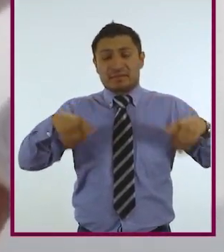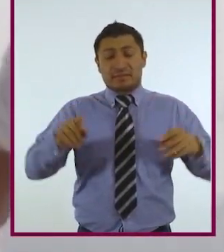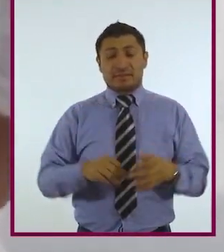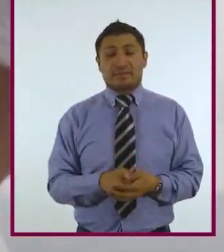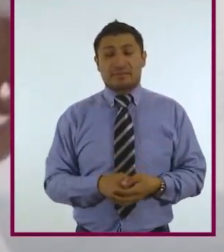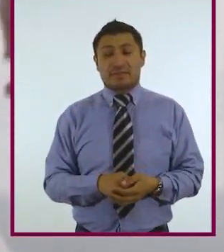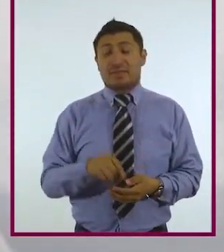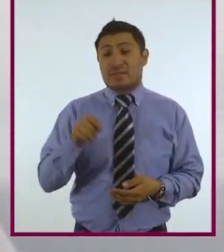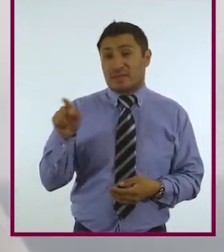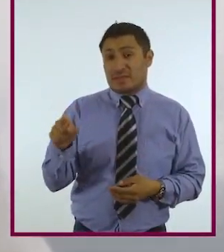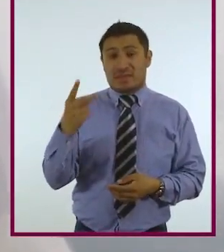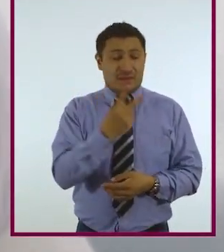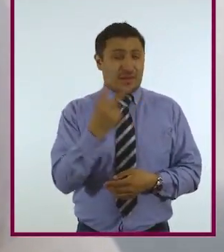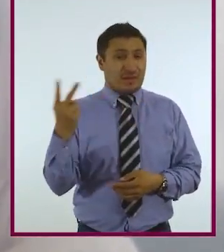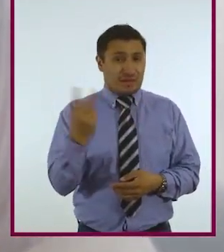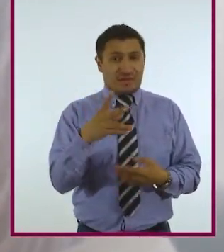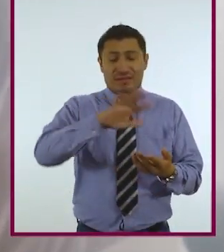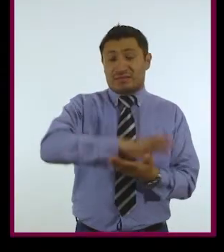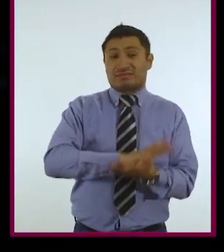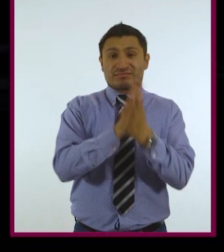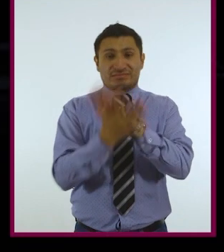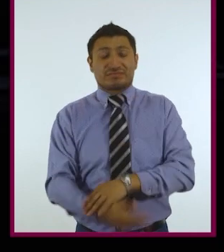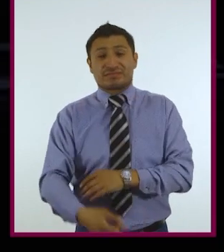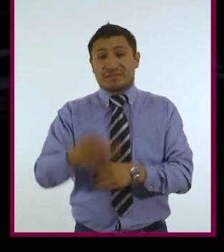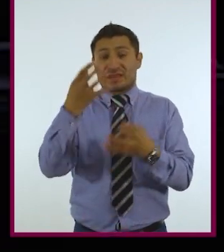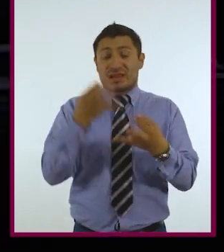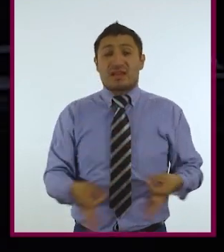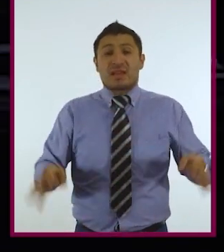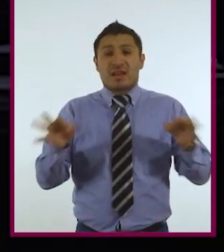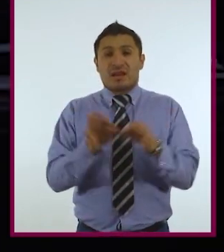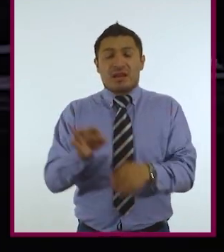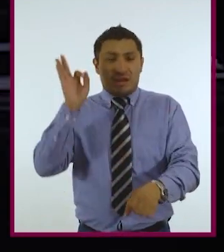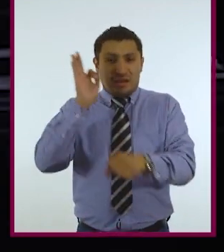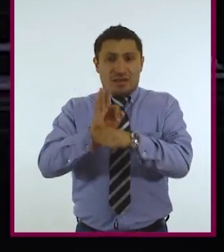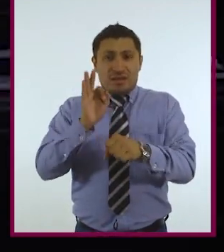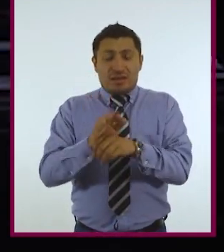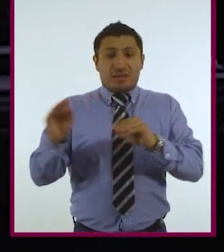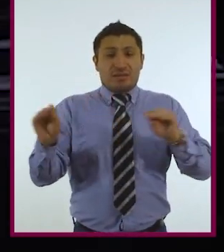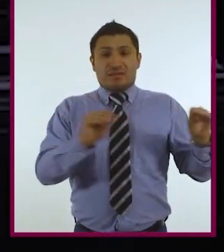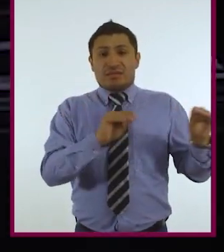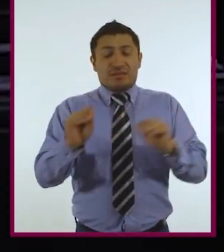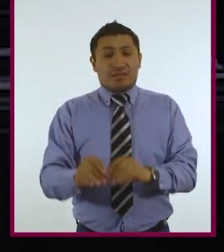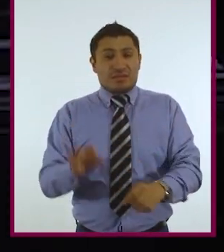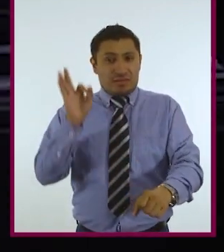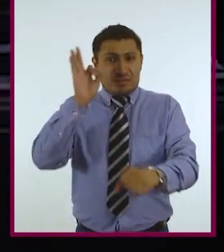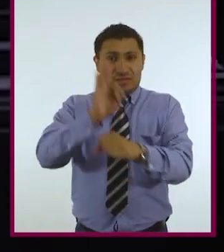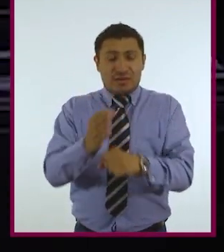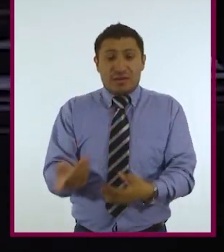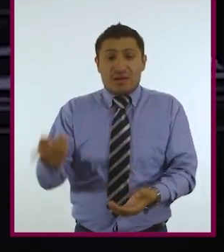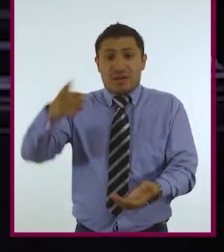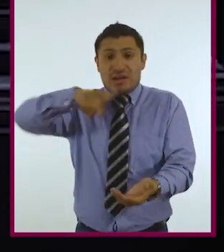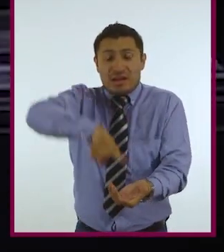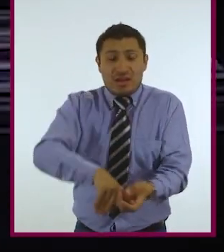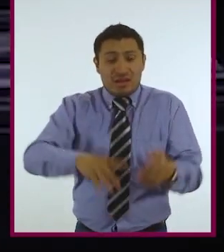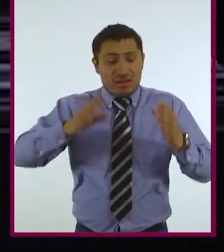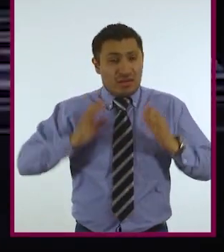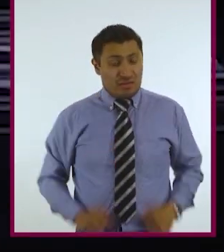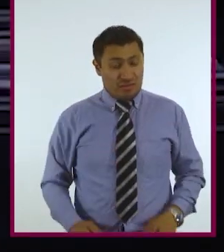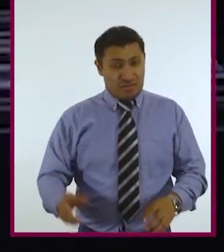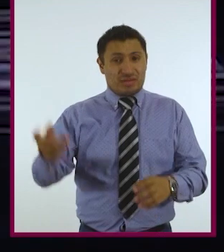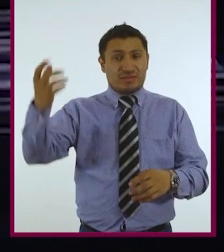Neil y Moon se han convertido en los principales activistas de un movimiento que aboga por incorporar elementos